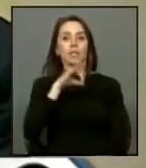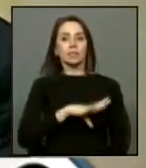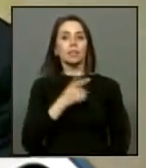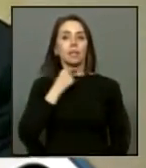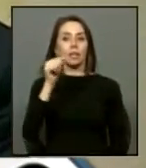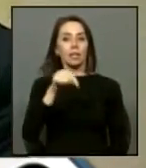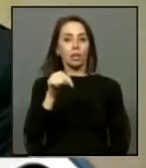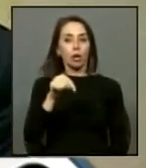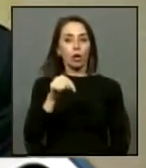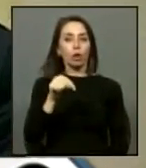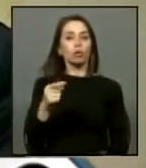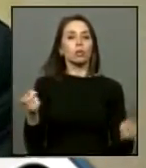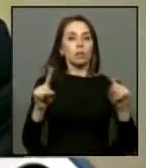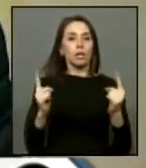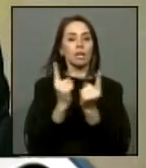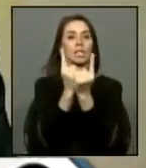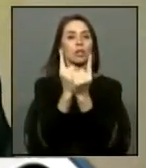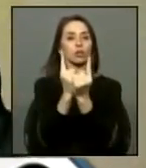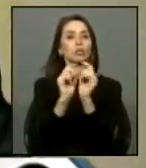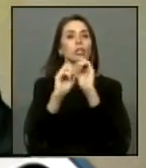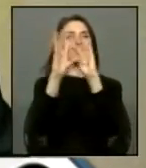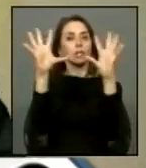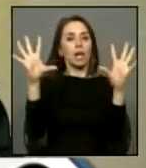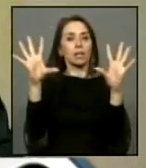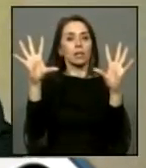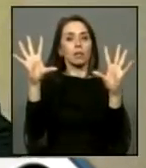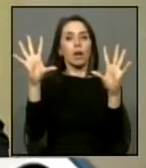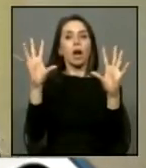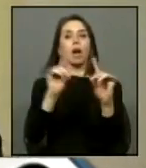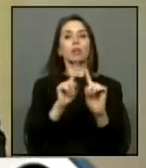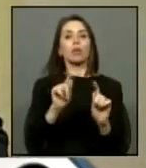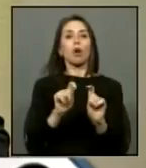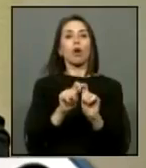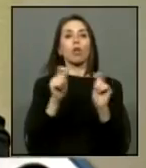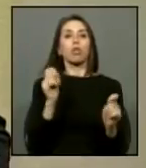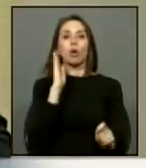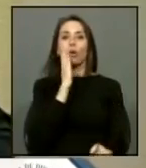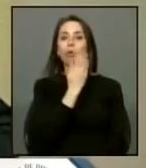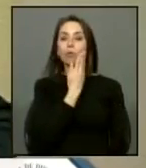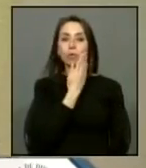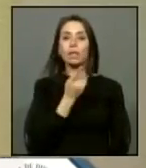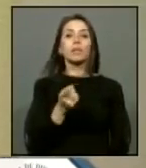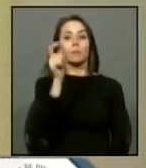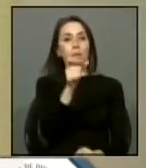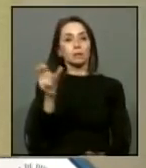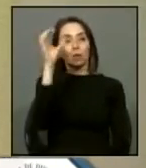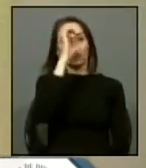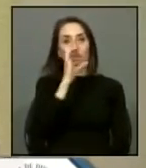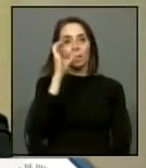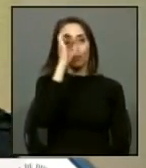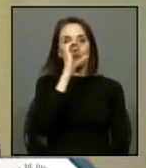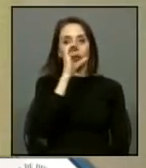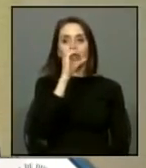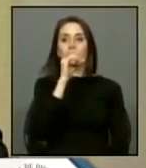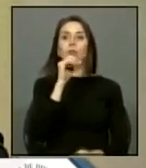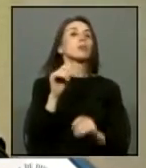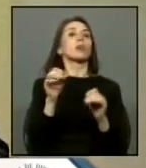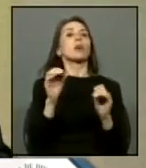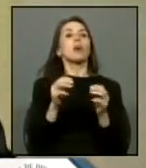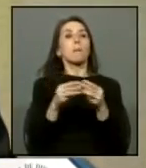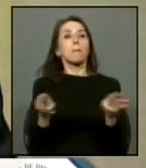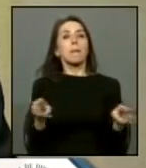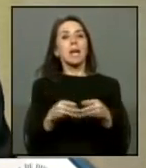que hoy día es reconciliación, es claridad y nunca es un doble estándar. Y aquellos que buscan ocupar métodos